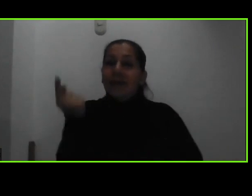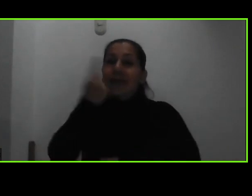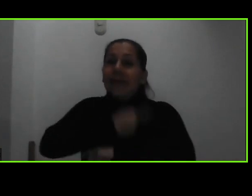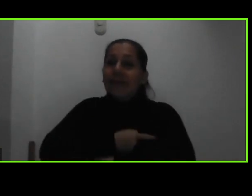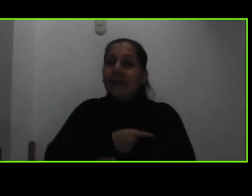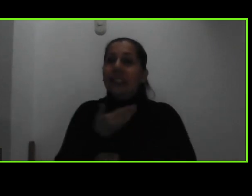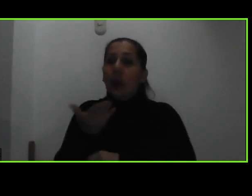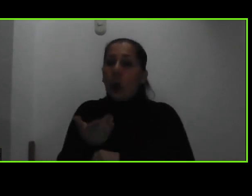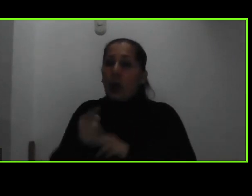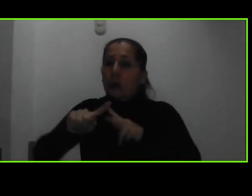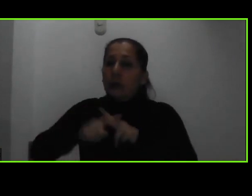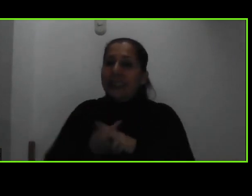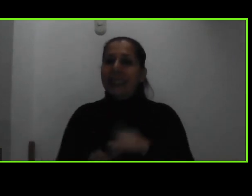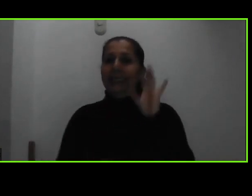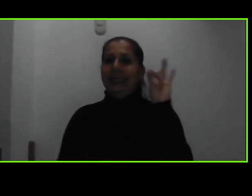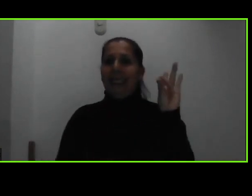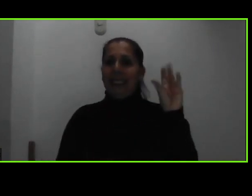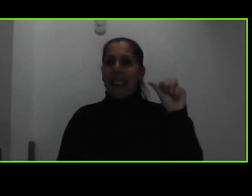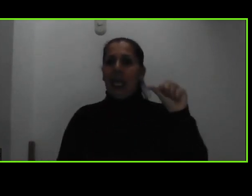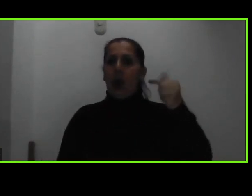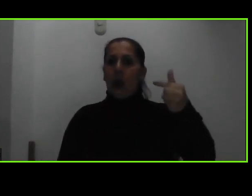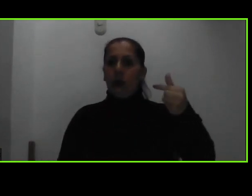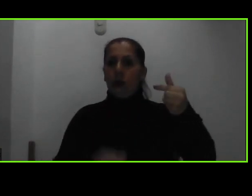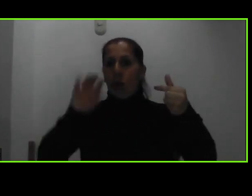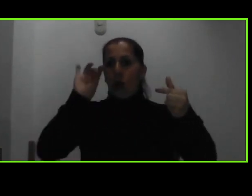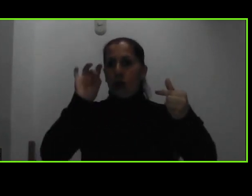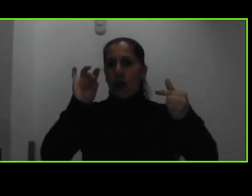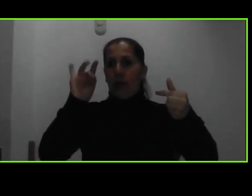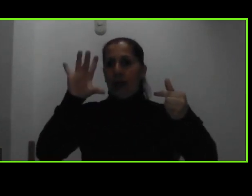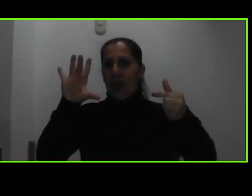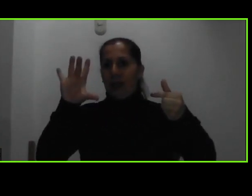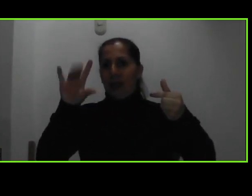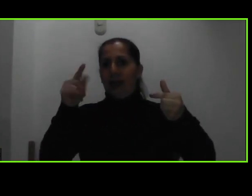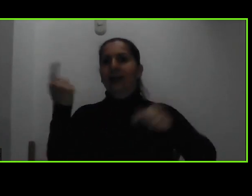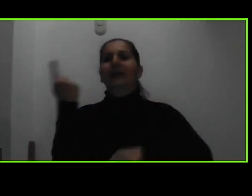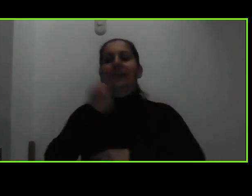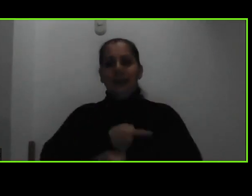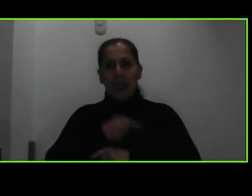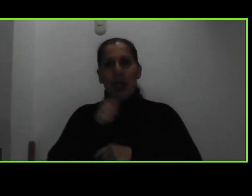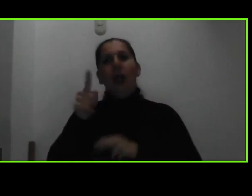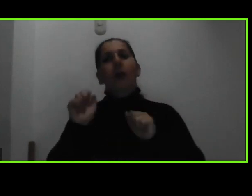7 de agosto 8 de la mañana a partir de ese día ya lo pueden llenar